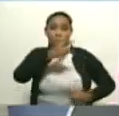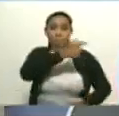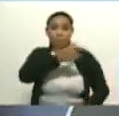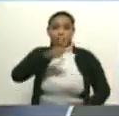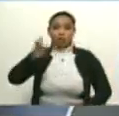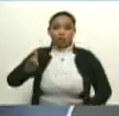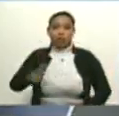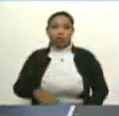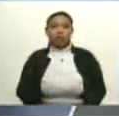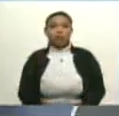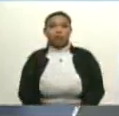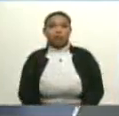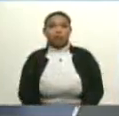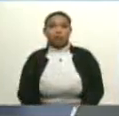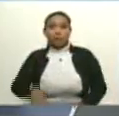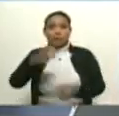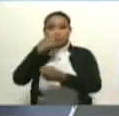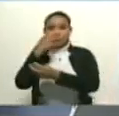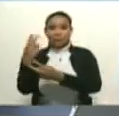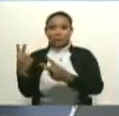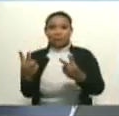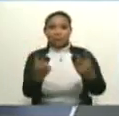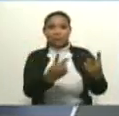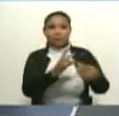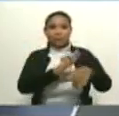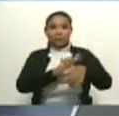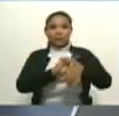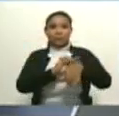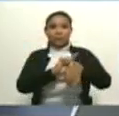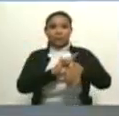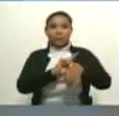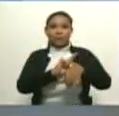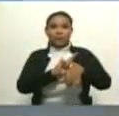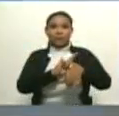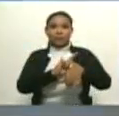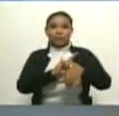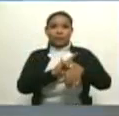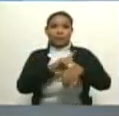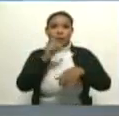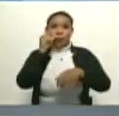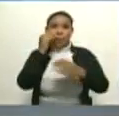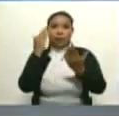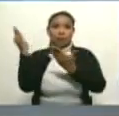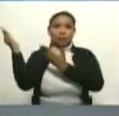Bueno, vamos a leer la bienvenida al doctor Mauricio José Rondón.